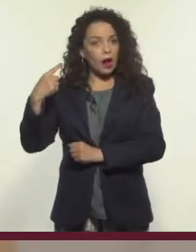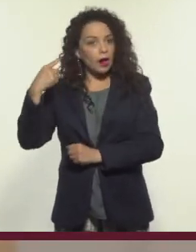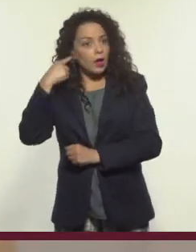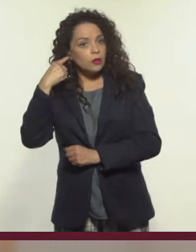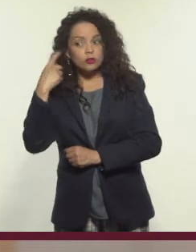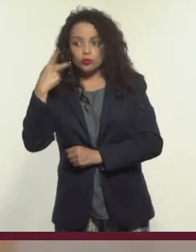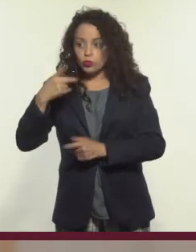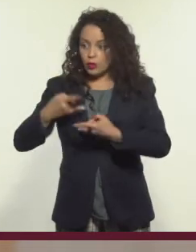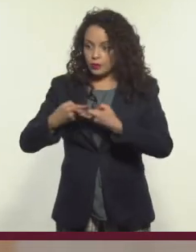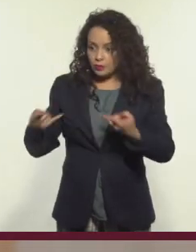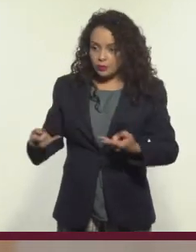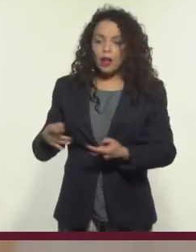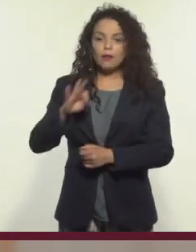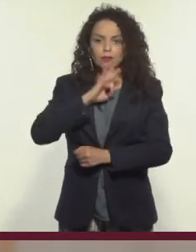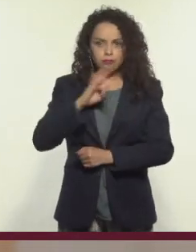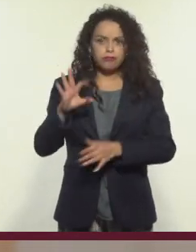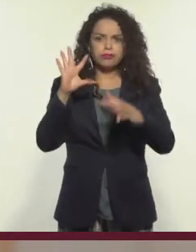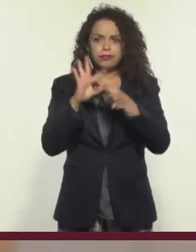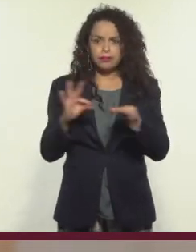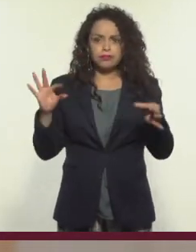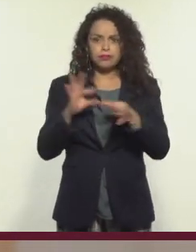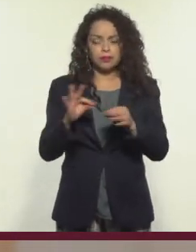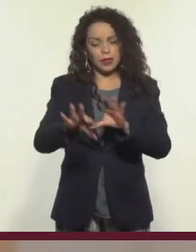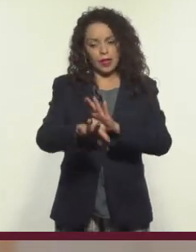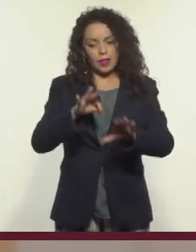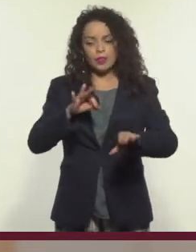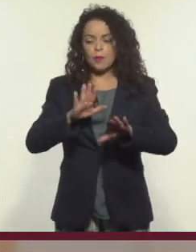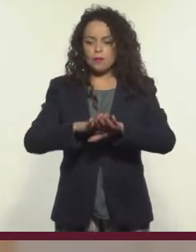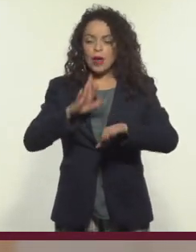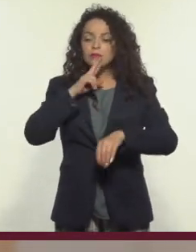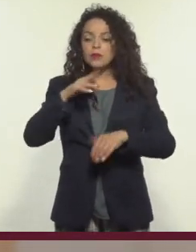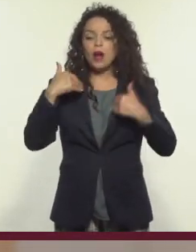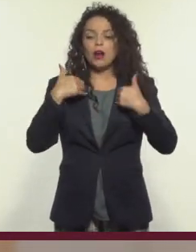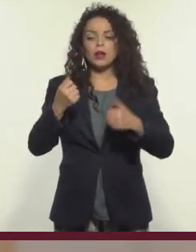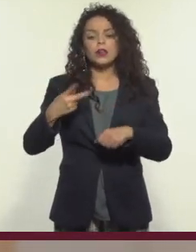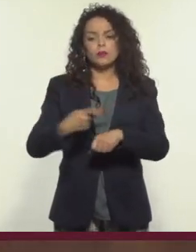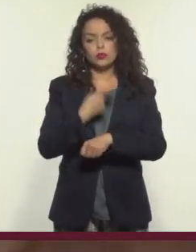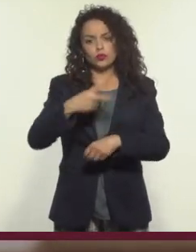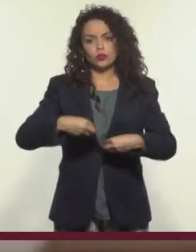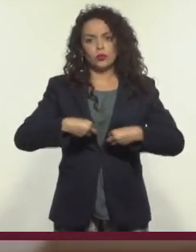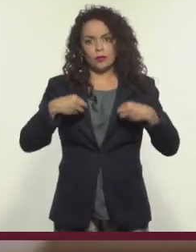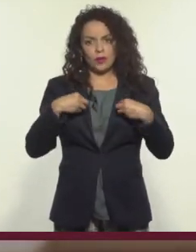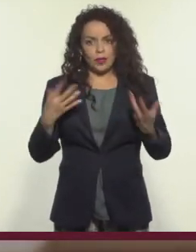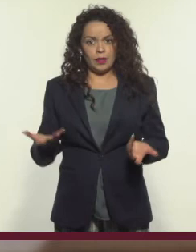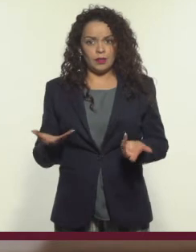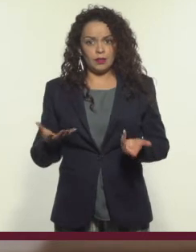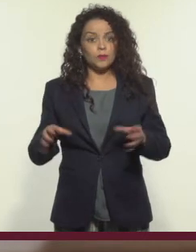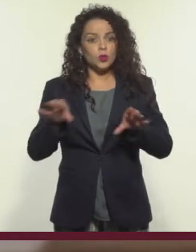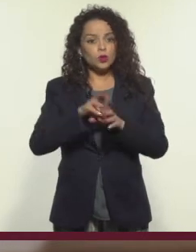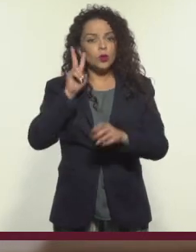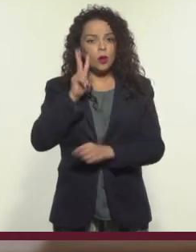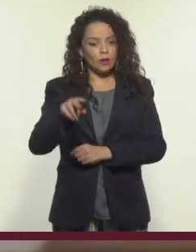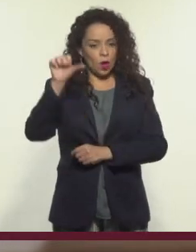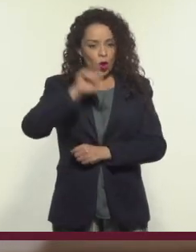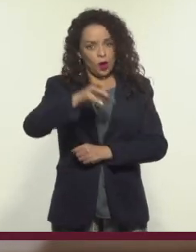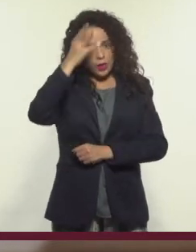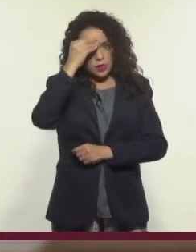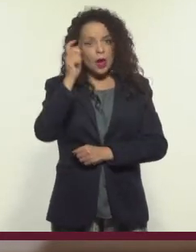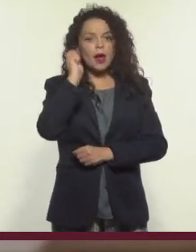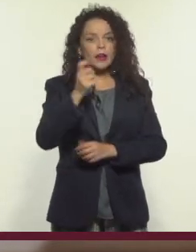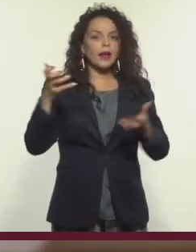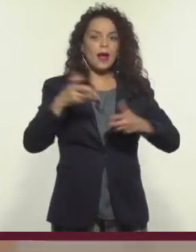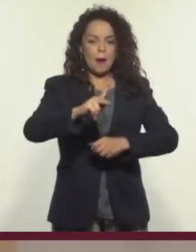ser escuchadas hablen y puedan encontrar una mayor comprensión de lo que les pasa. ¿Qué te parece si hoy aprendemos a hacer nuestra propia